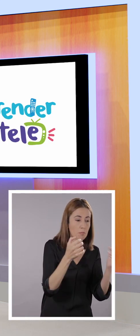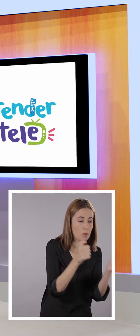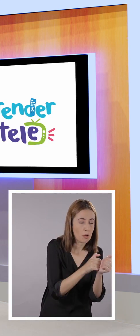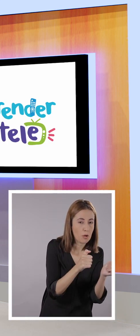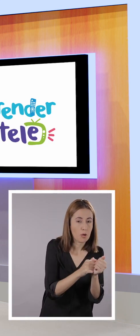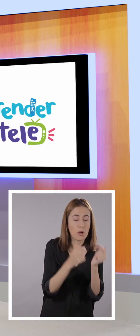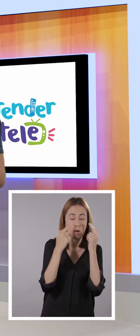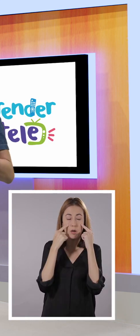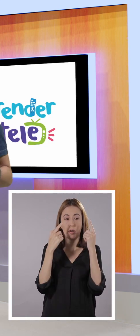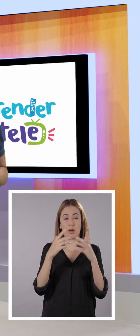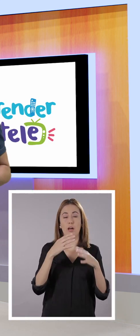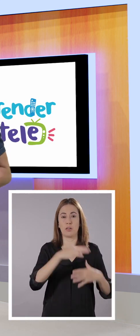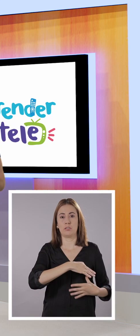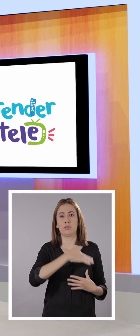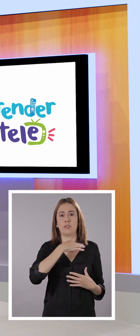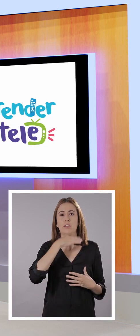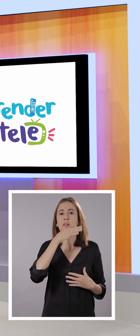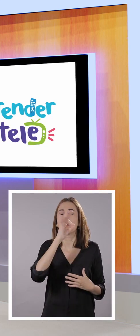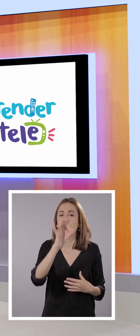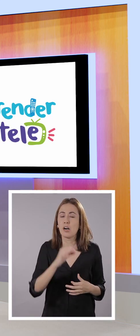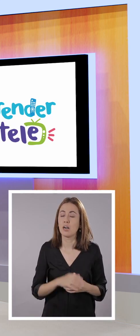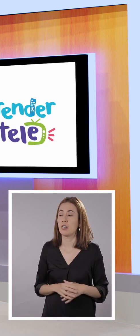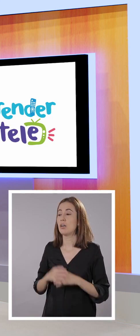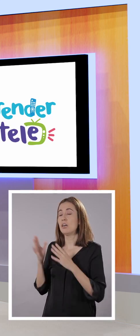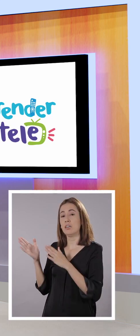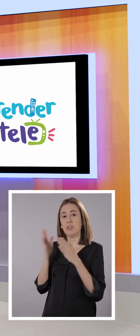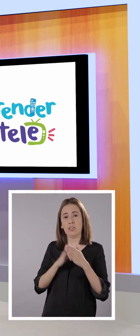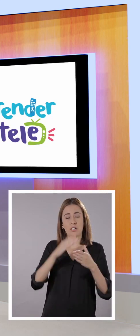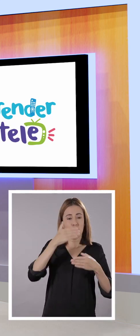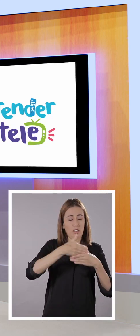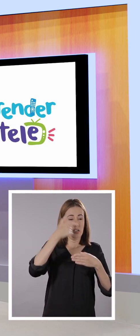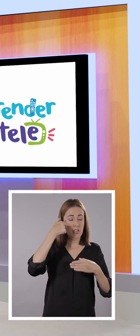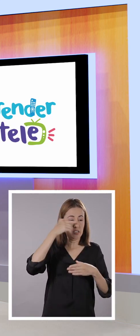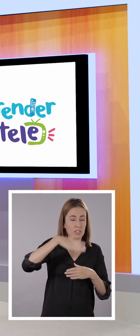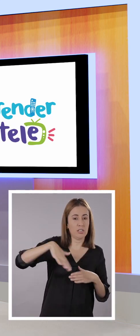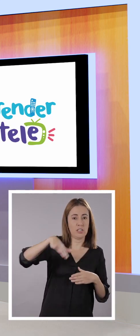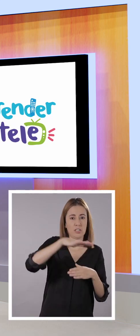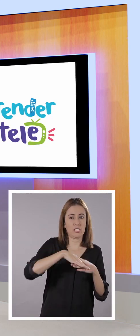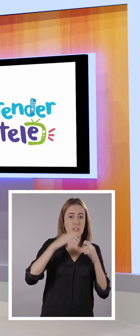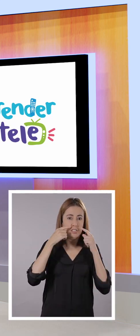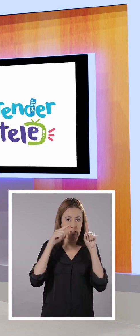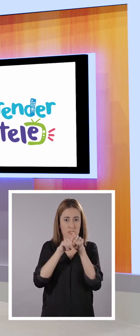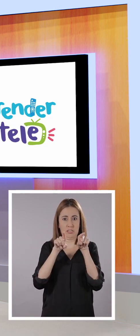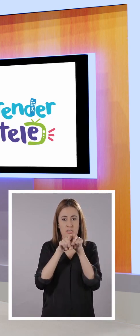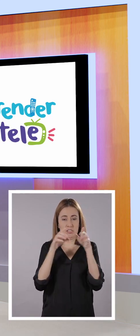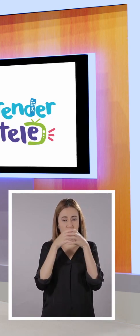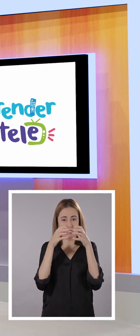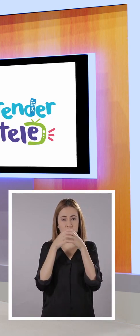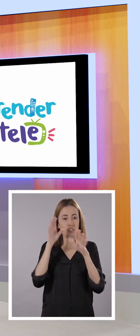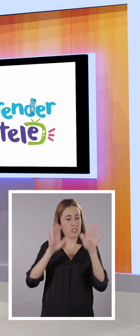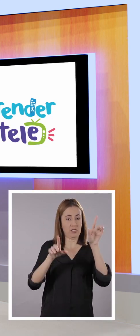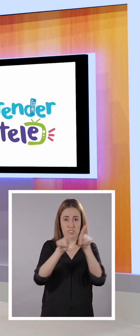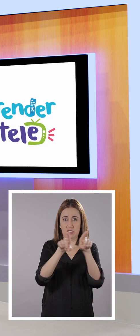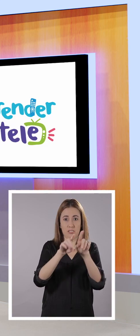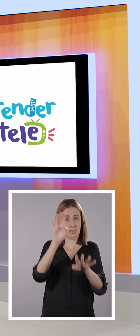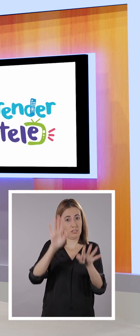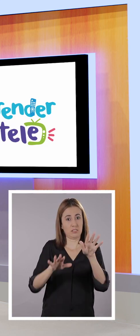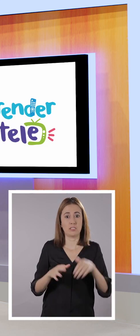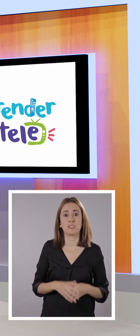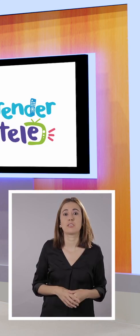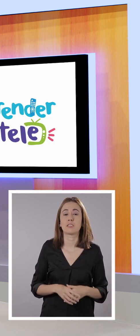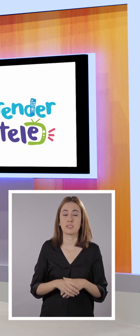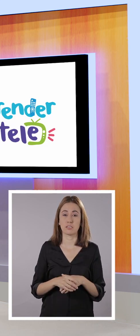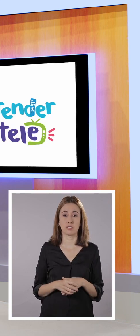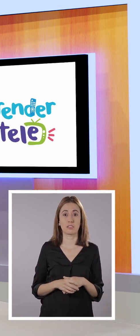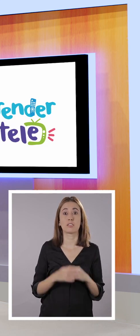Ok. Veamos mi idea principal. Juanito se asomó a la ventana y vio cómo un bicho COVID se acercaba. Exacto.